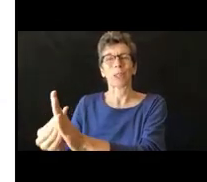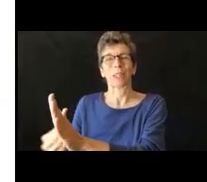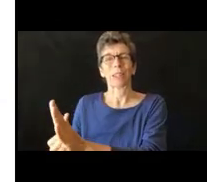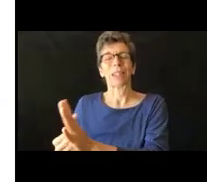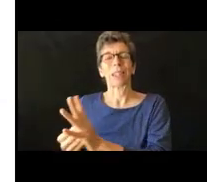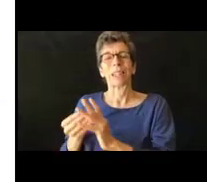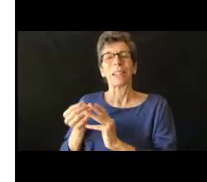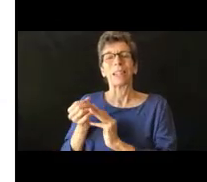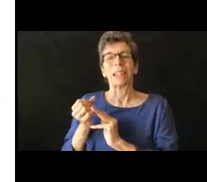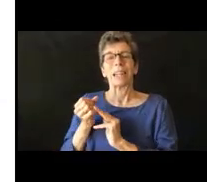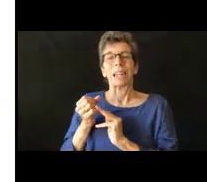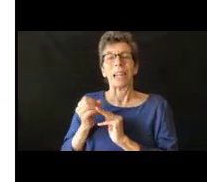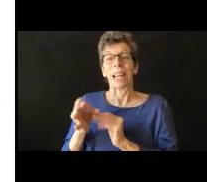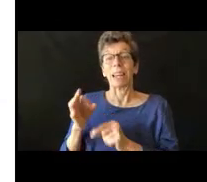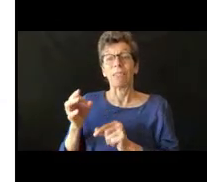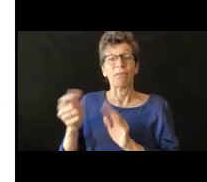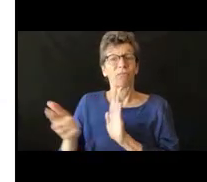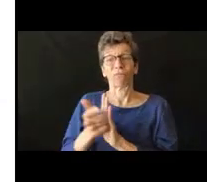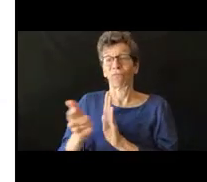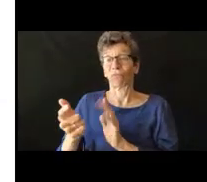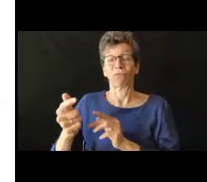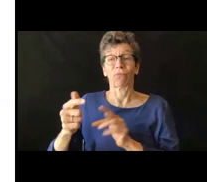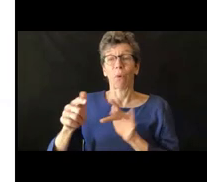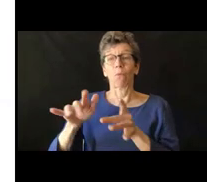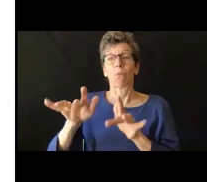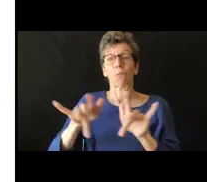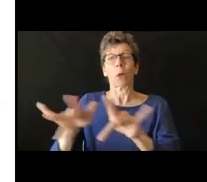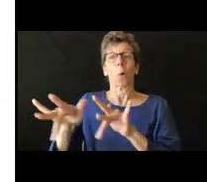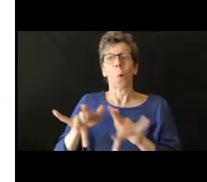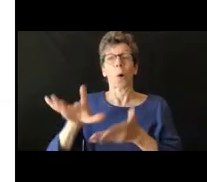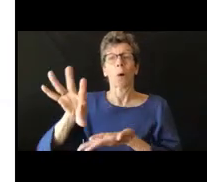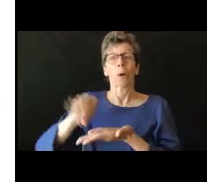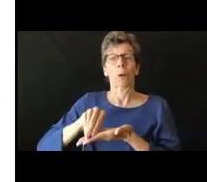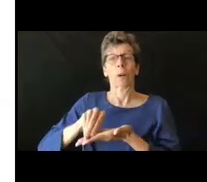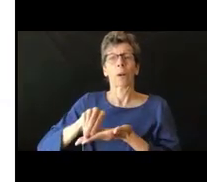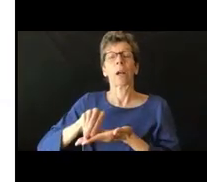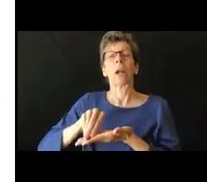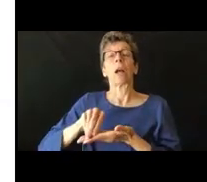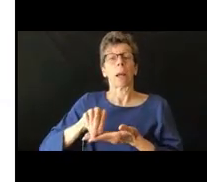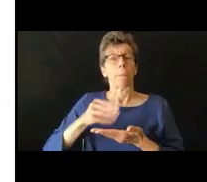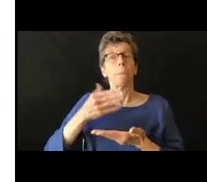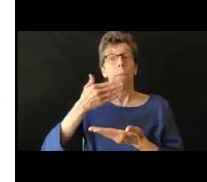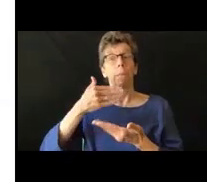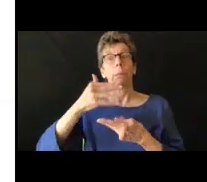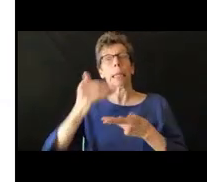grabarlo pues que tengan notas detalladas de lo que está pasando